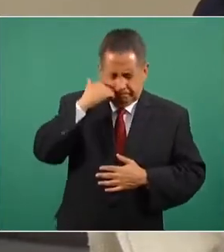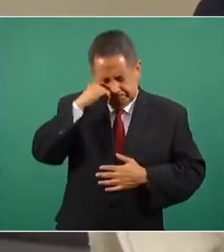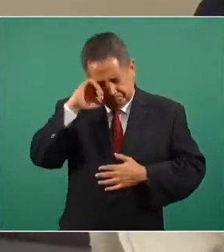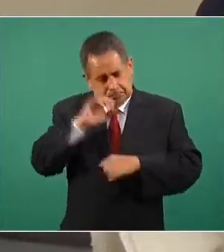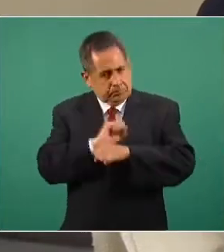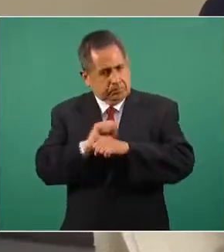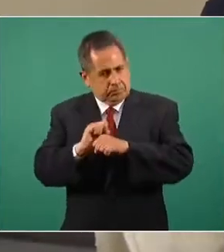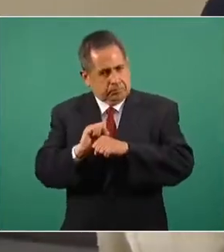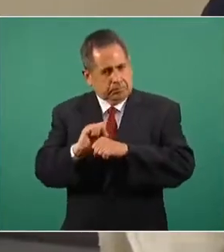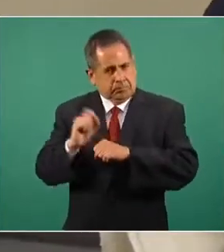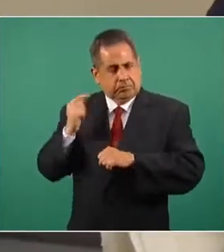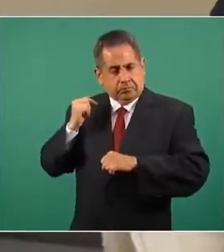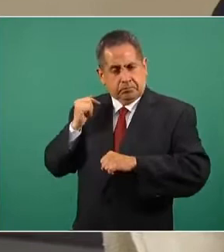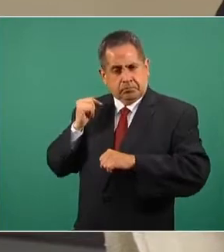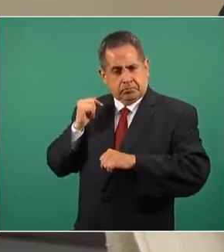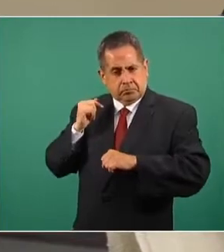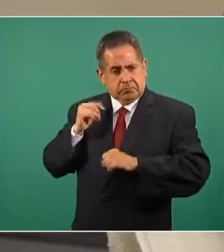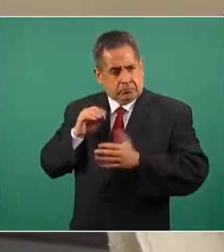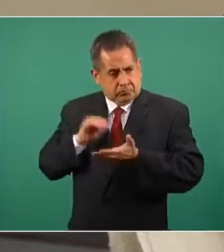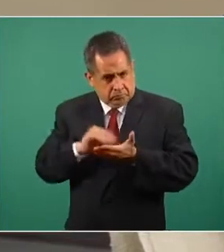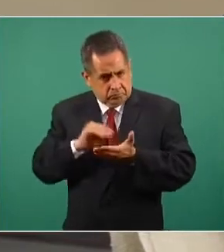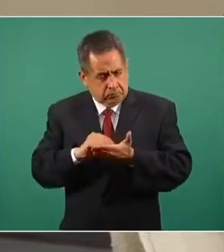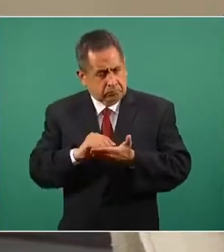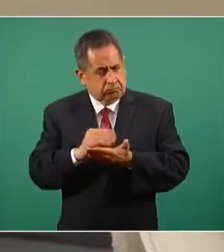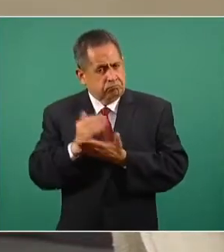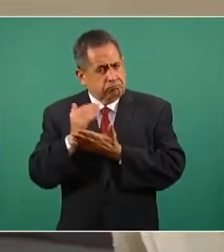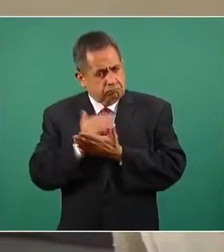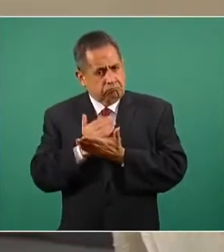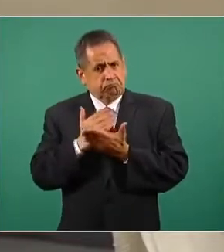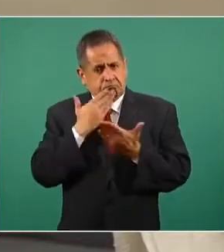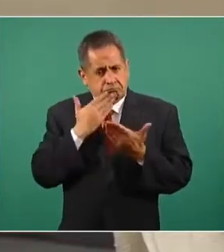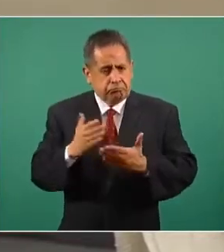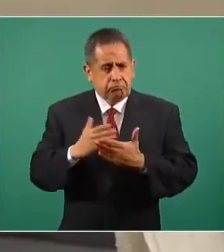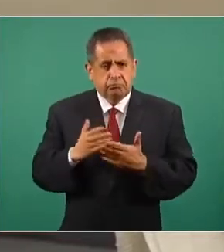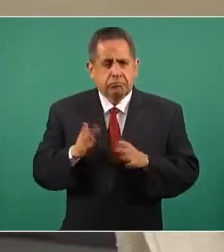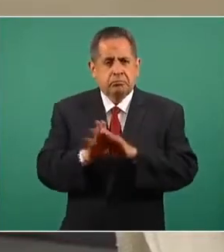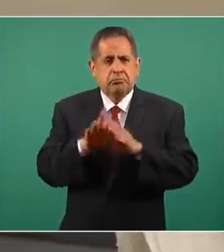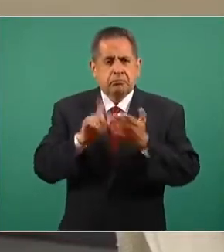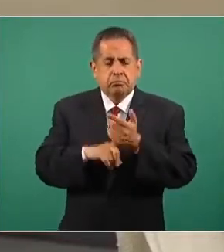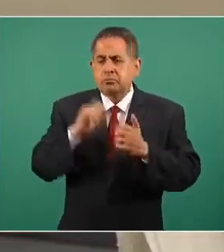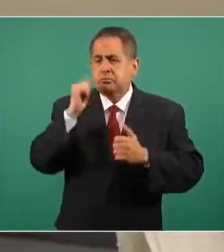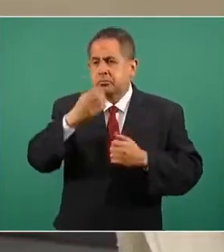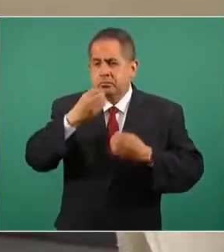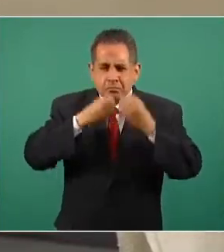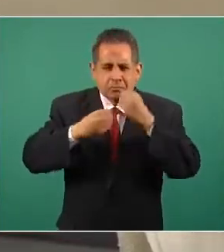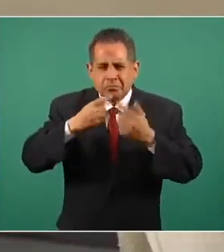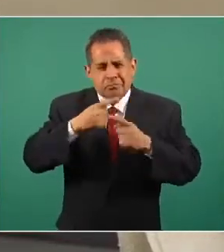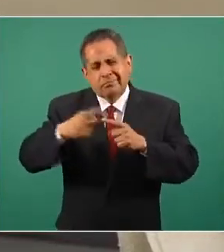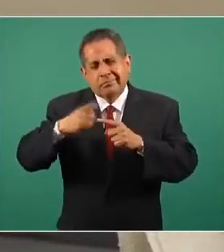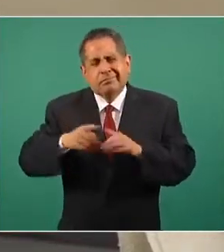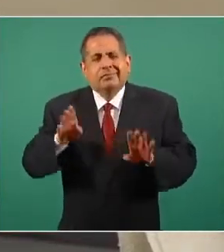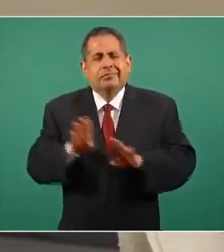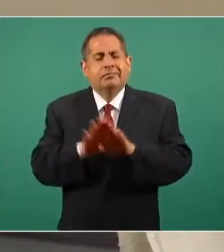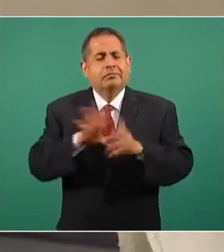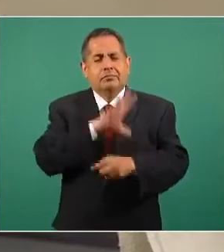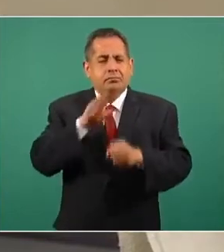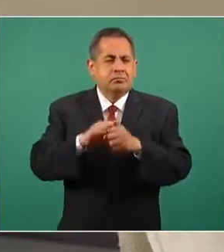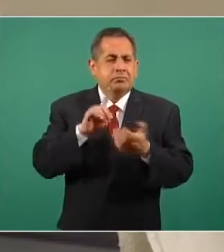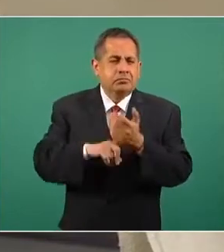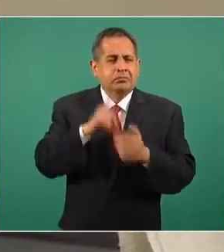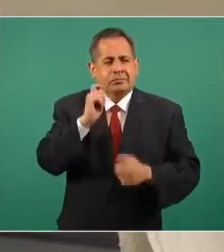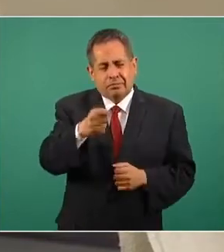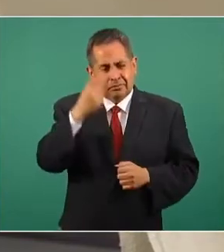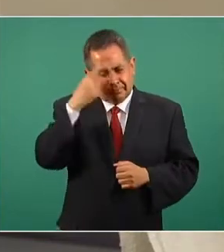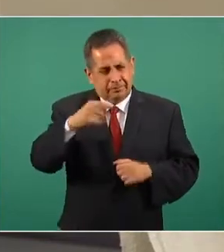que refirió el domingo han ido disminuyendo, si te está sometido a alguna dieta en específico. no sé si nos pudieran dar un